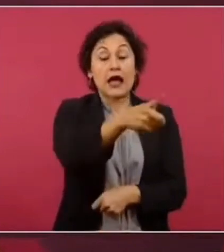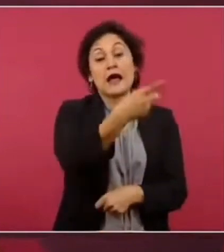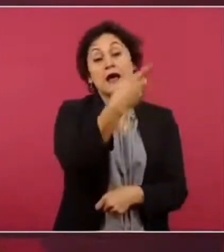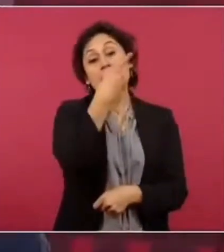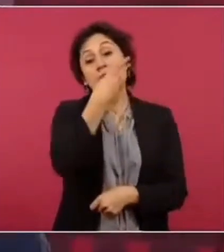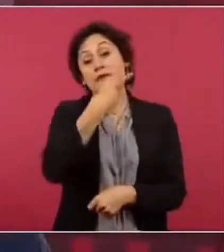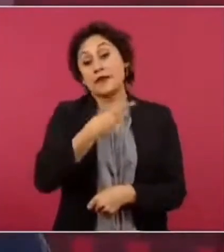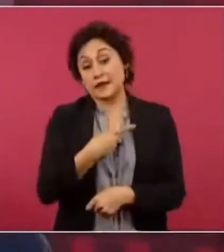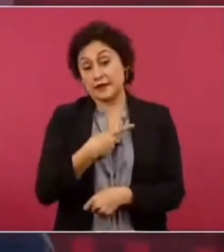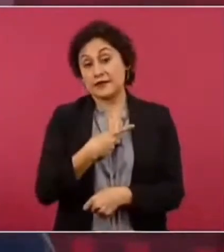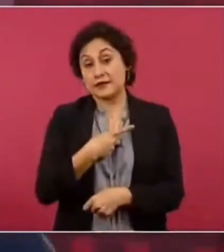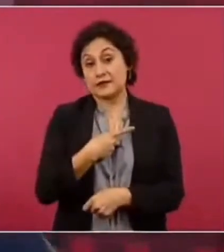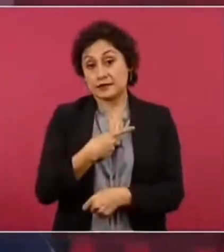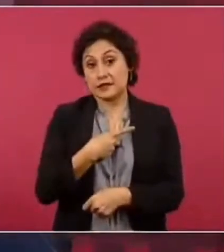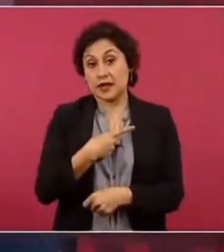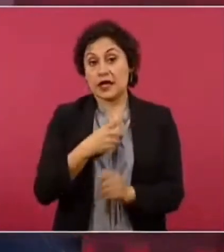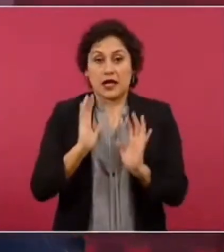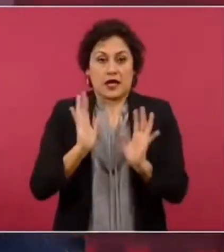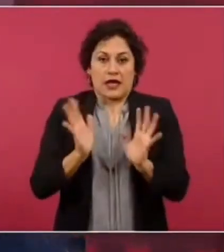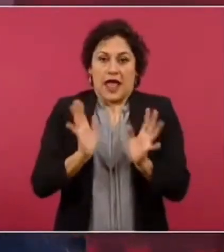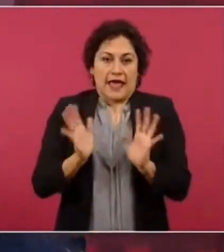y váyanse.